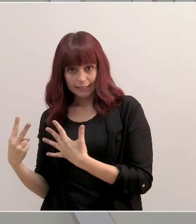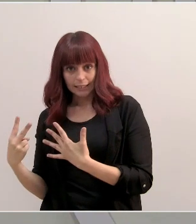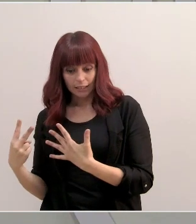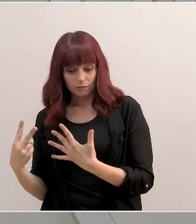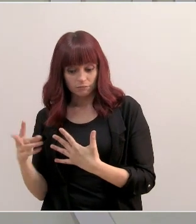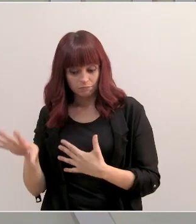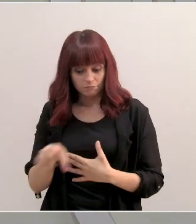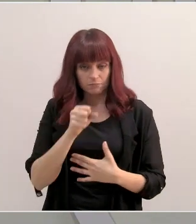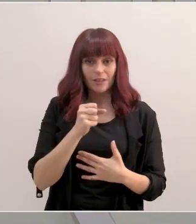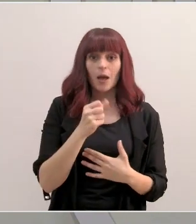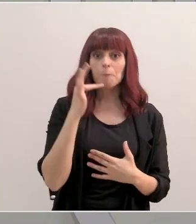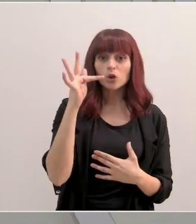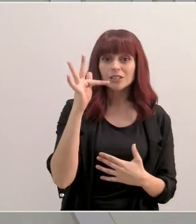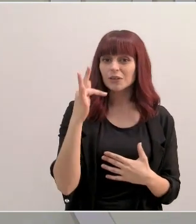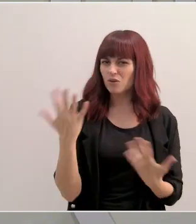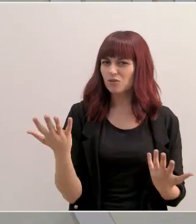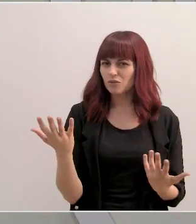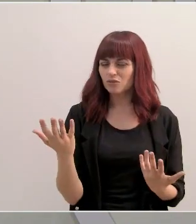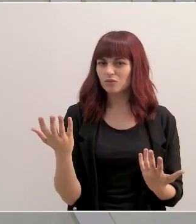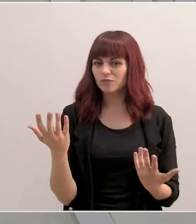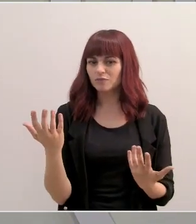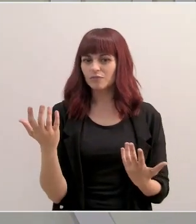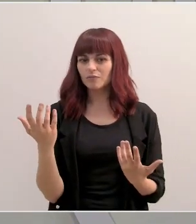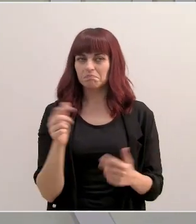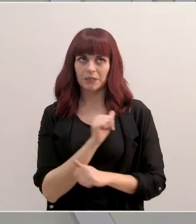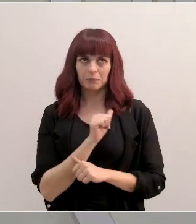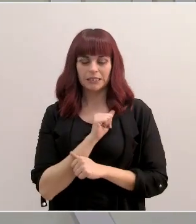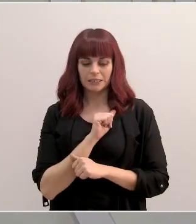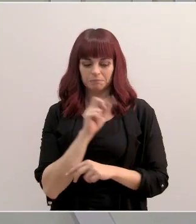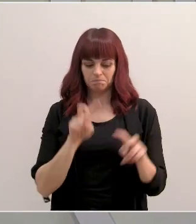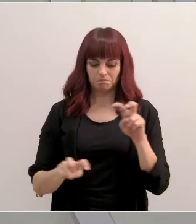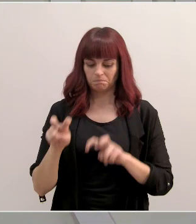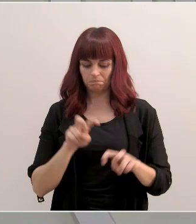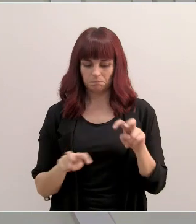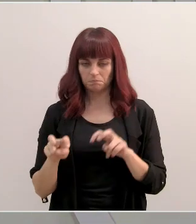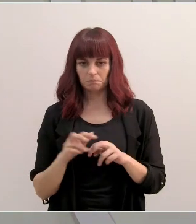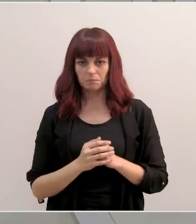hemos obtenido una positividad de… Pues espérese porque no lo tengo aquí.